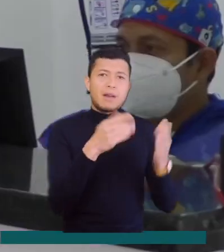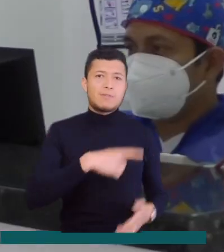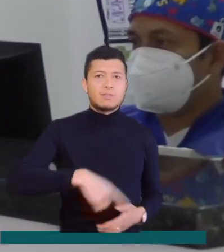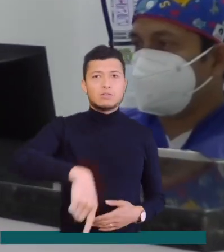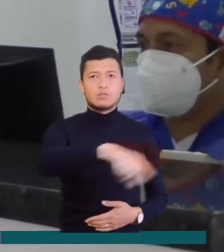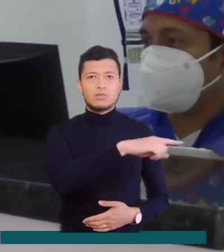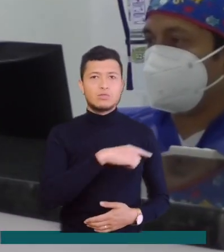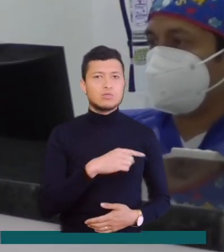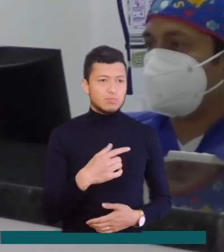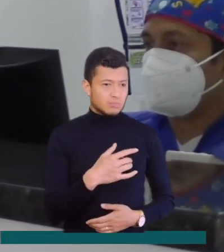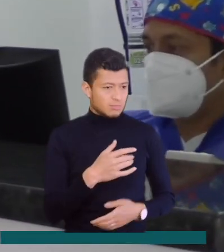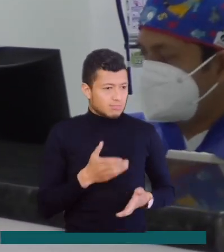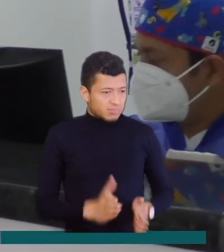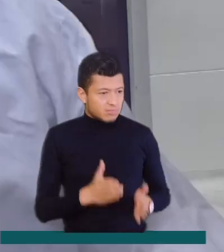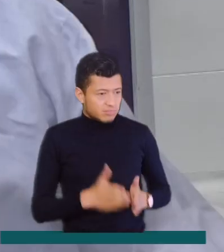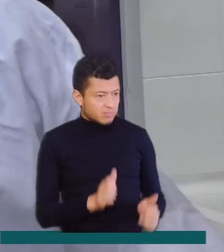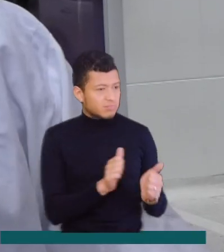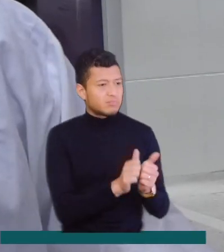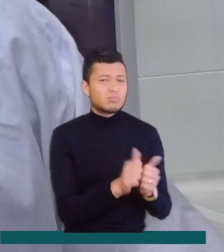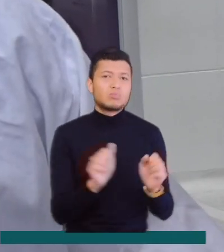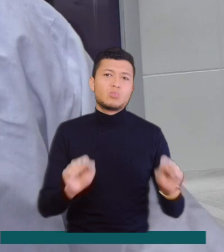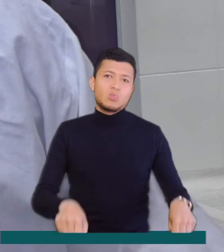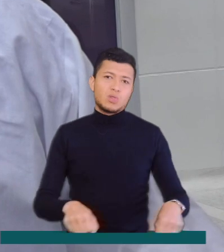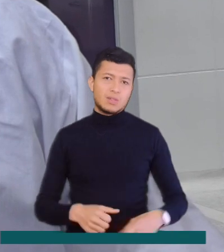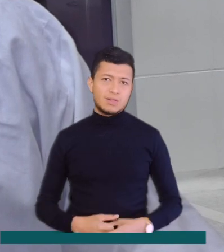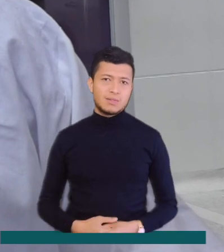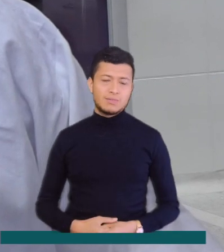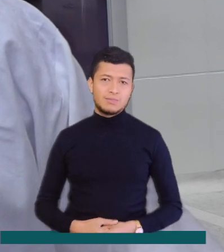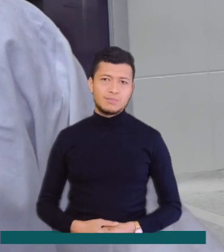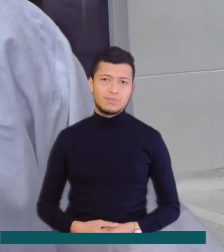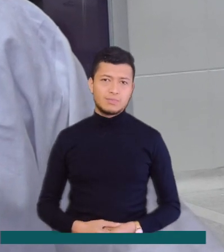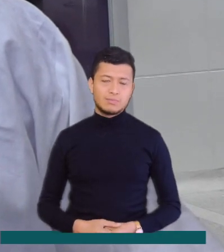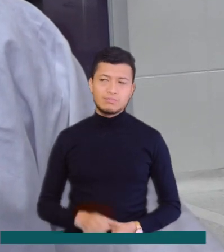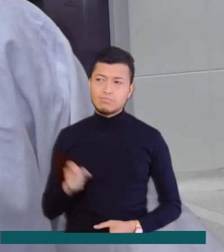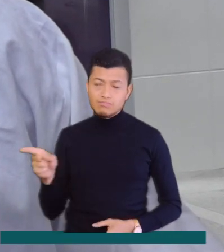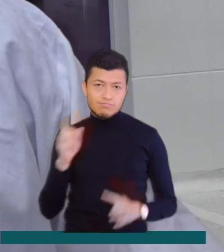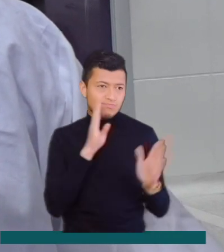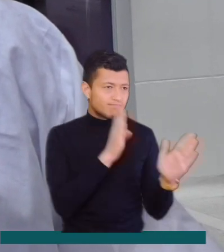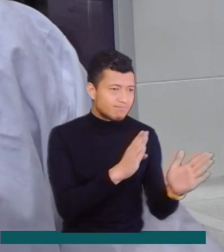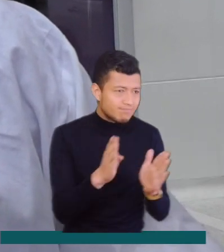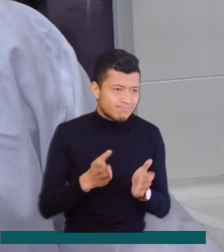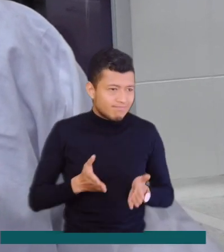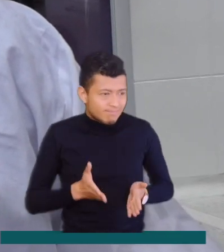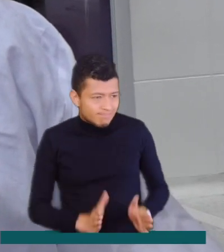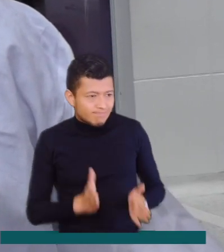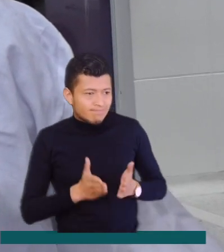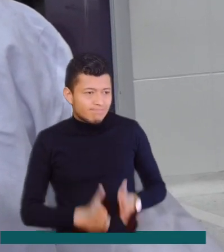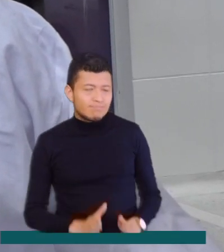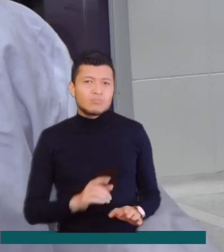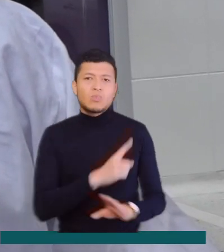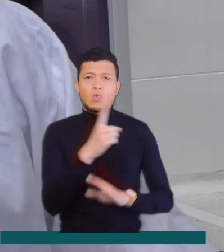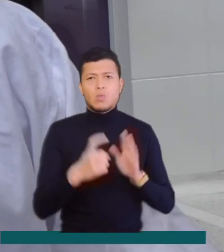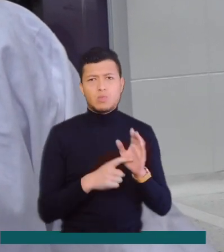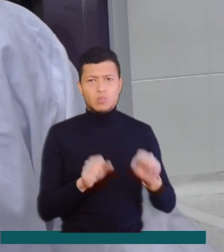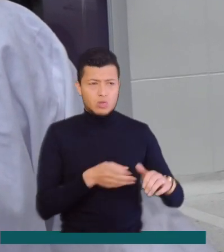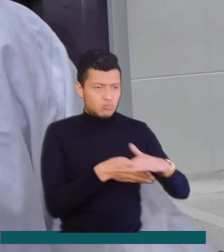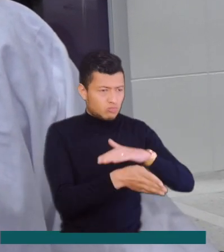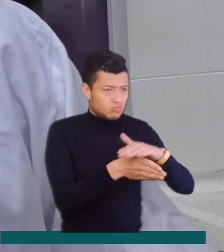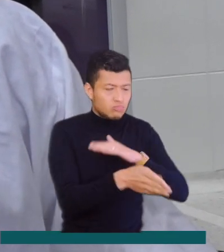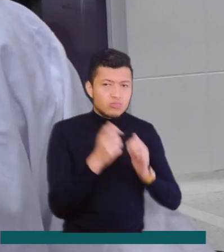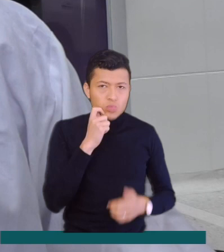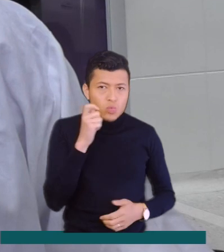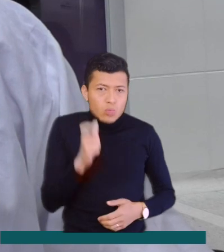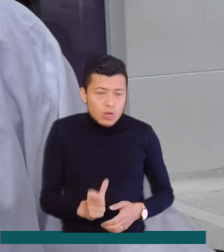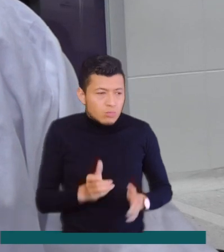privilegios a la hora de tener su bebé. Toda aquella que quiera venir aquí a la atención de un parto se le puede garantizar un parto